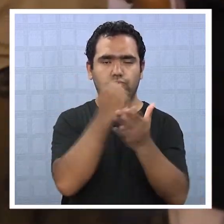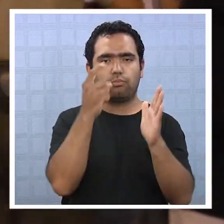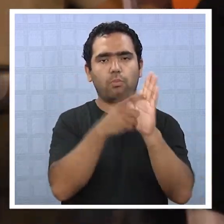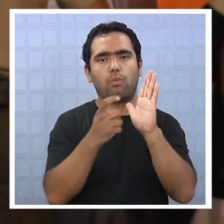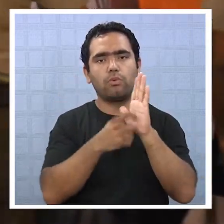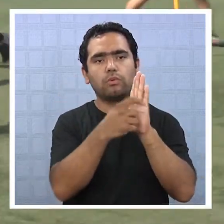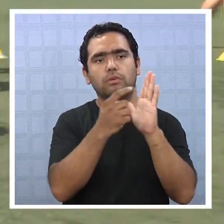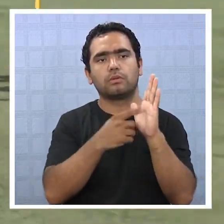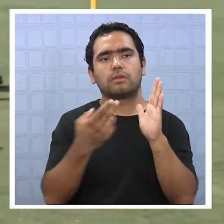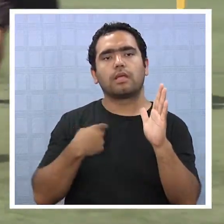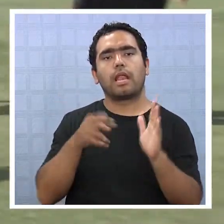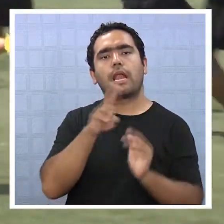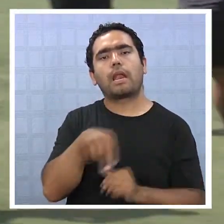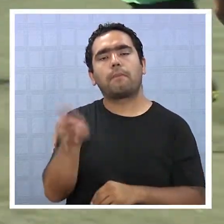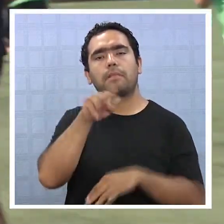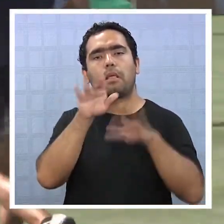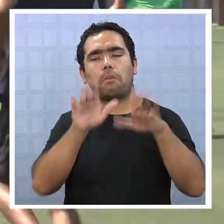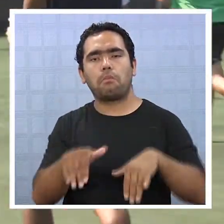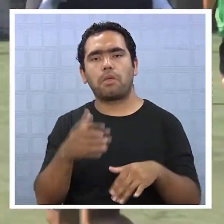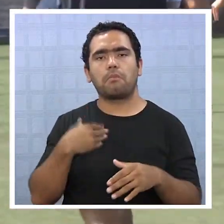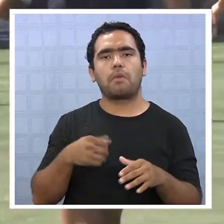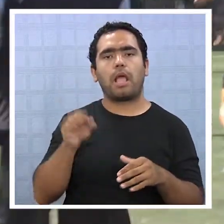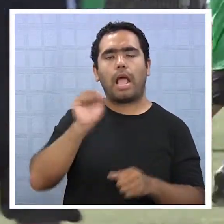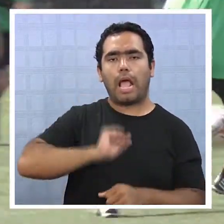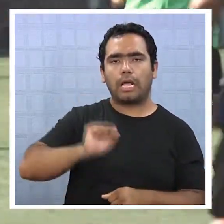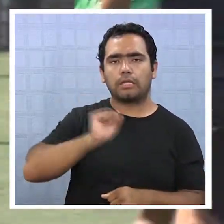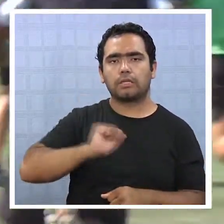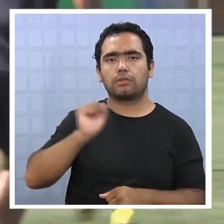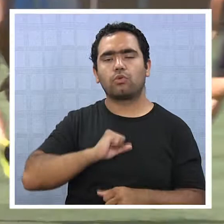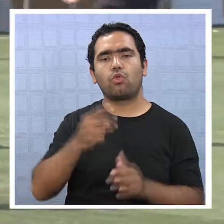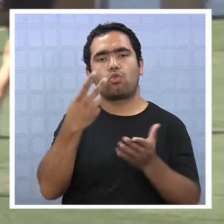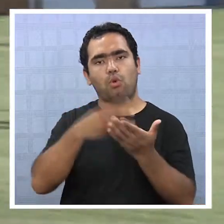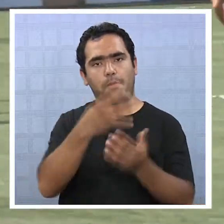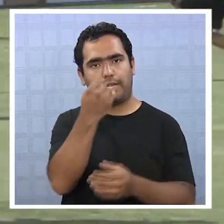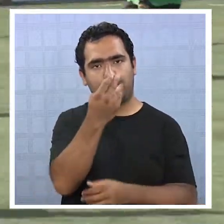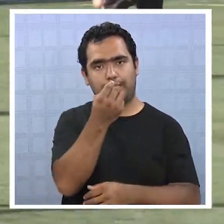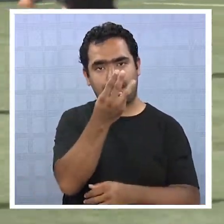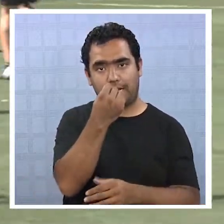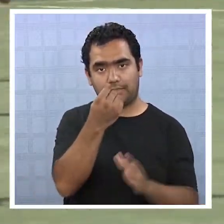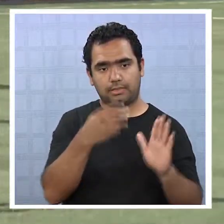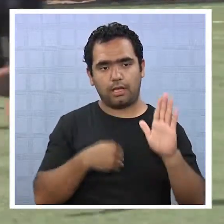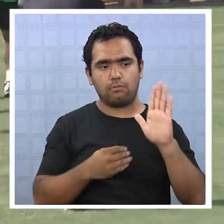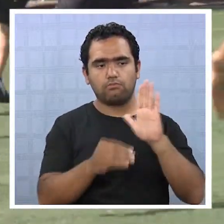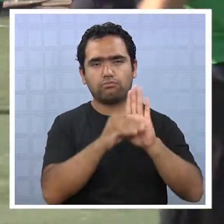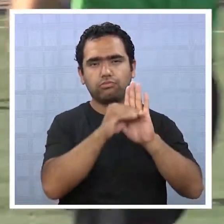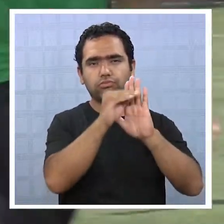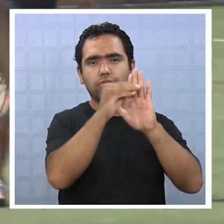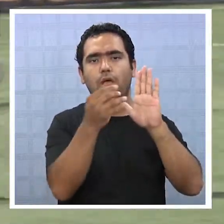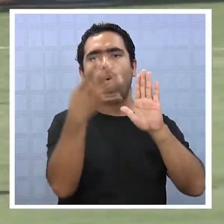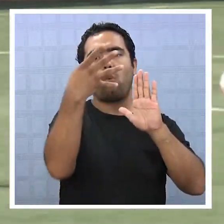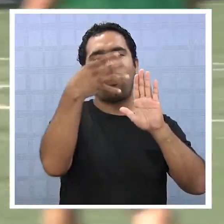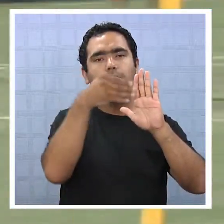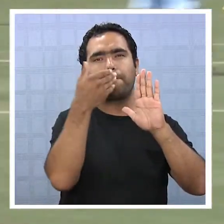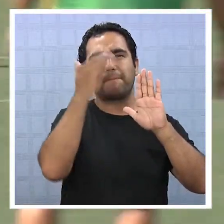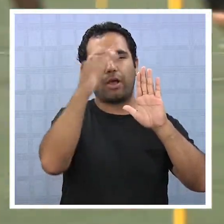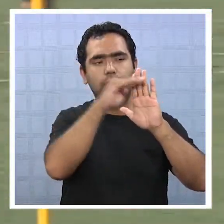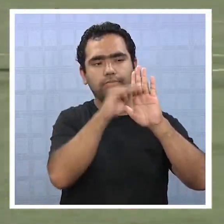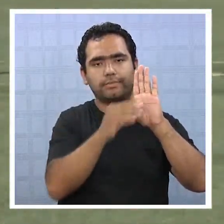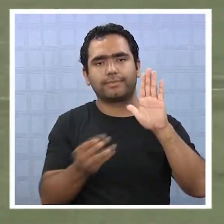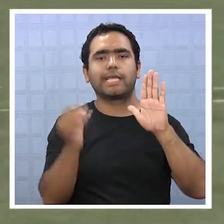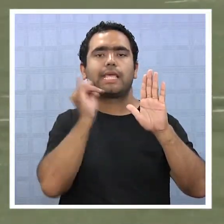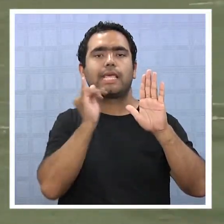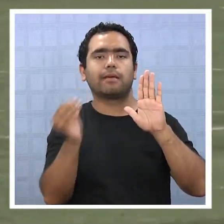primeros puntos en el clausura como local y repetir las buenas actuaciones que en el 2013 los llevó a estar dentro de los mejores cuatro equipos chilenos.